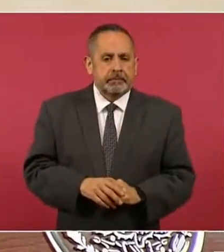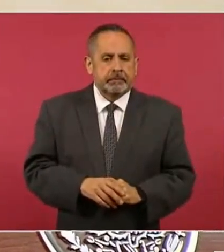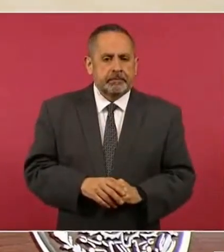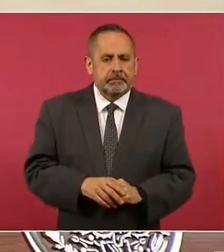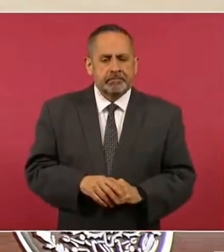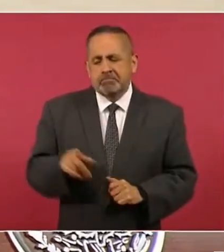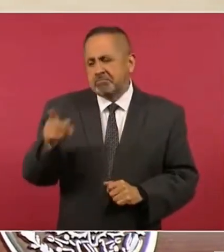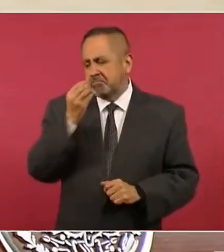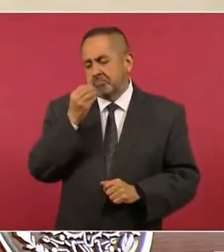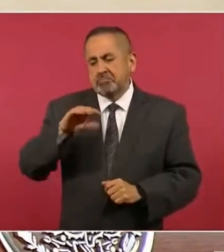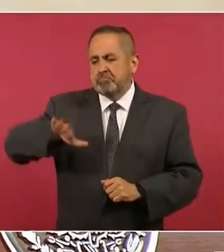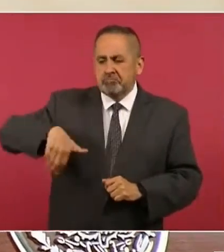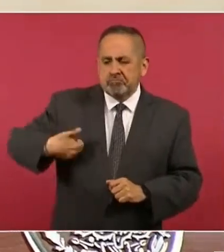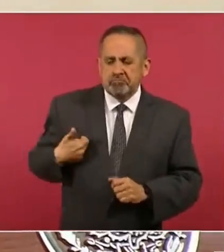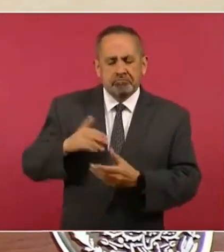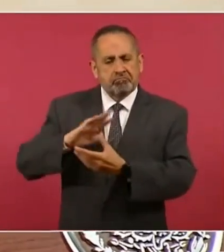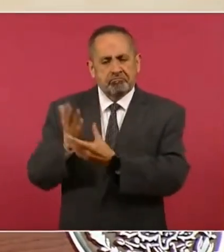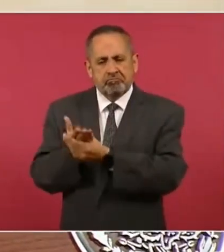guarden eso por ahí,